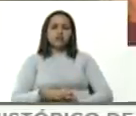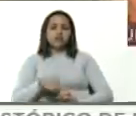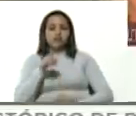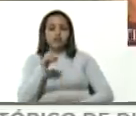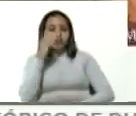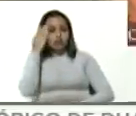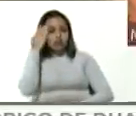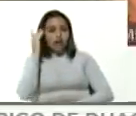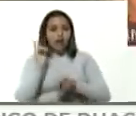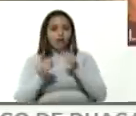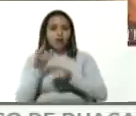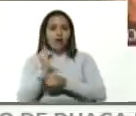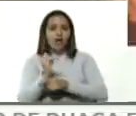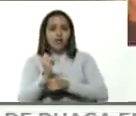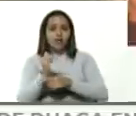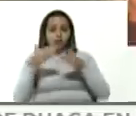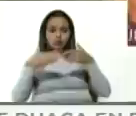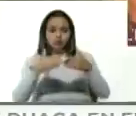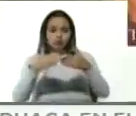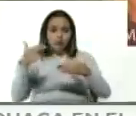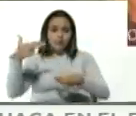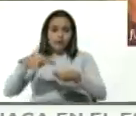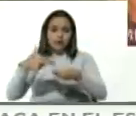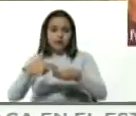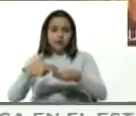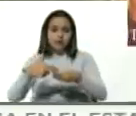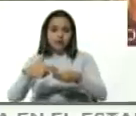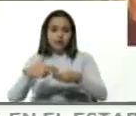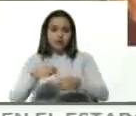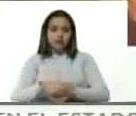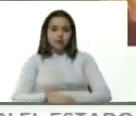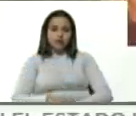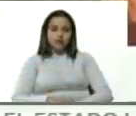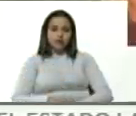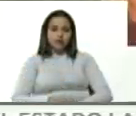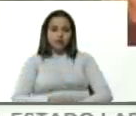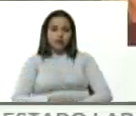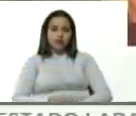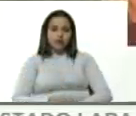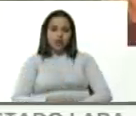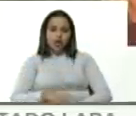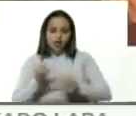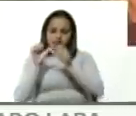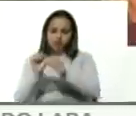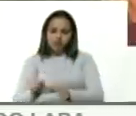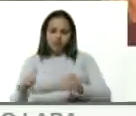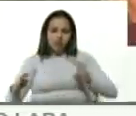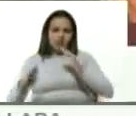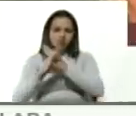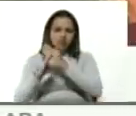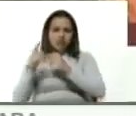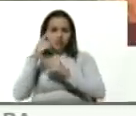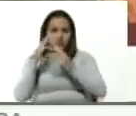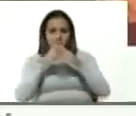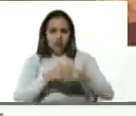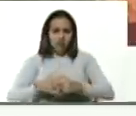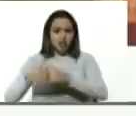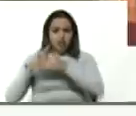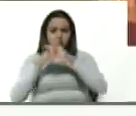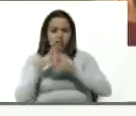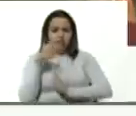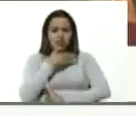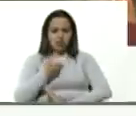unos cuantos petroleros en los mares atrapados por las sanciones americanas y queríamos preguntar si